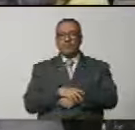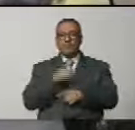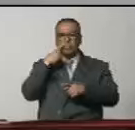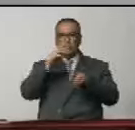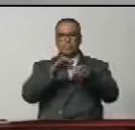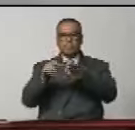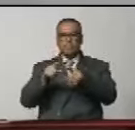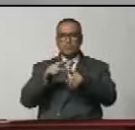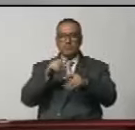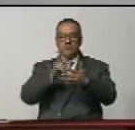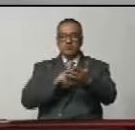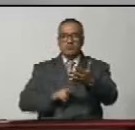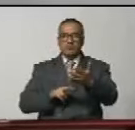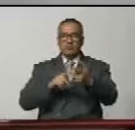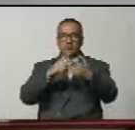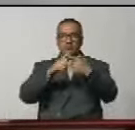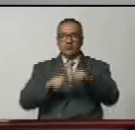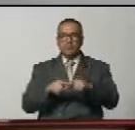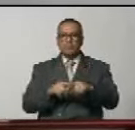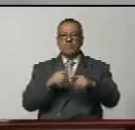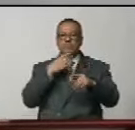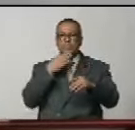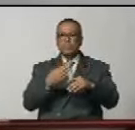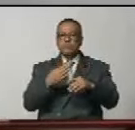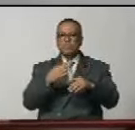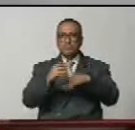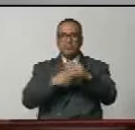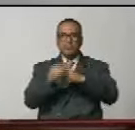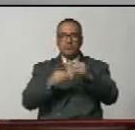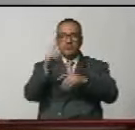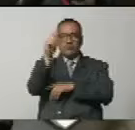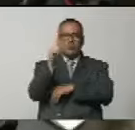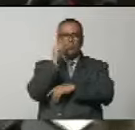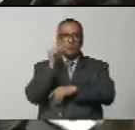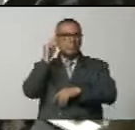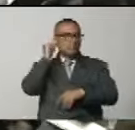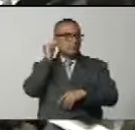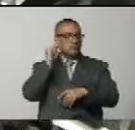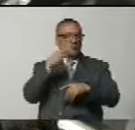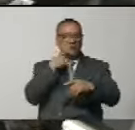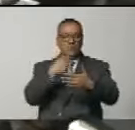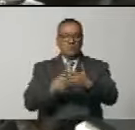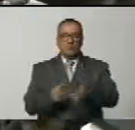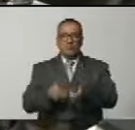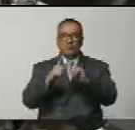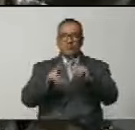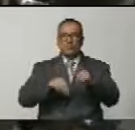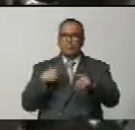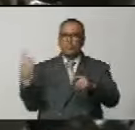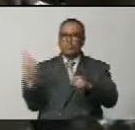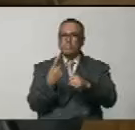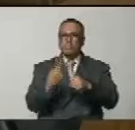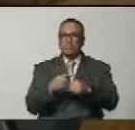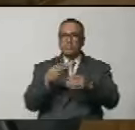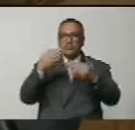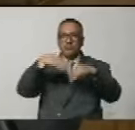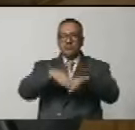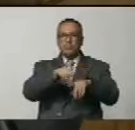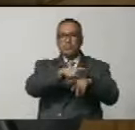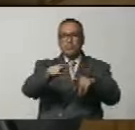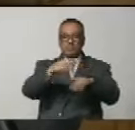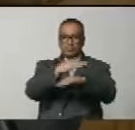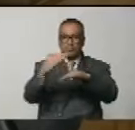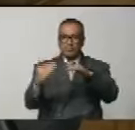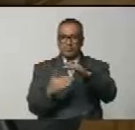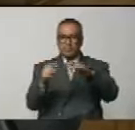Ciudadana secretaria, sirva de dar lectura a la cuenta. Solicitudes suscritas por los diputados principales, indicando permiso para ausentarse e incorporar a sus